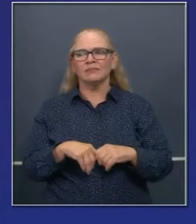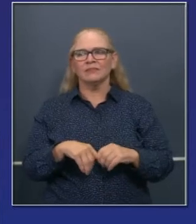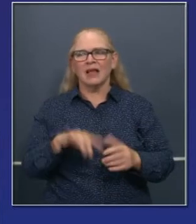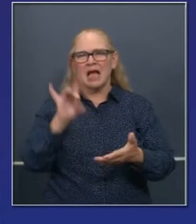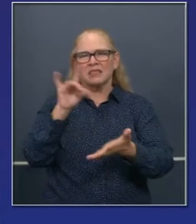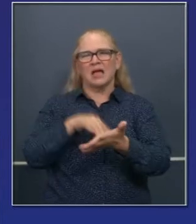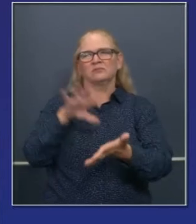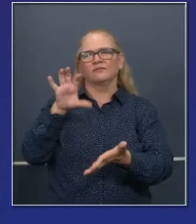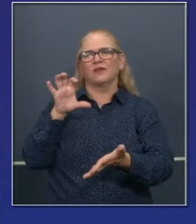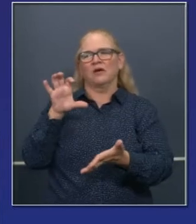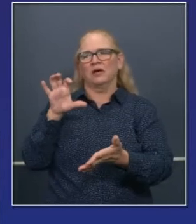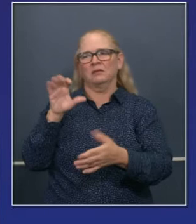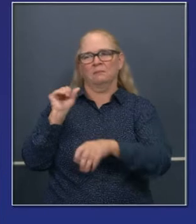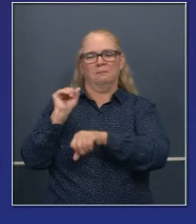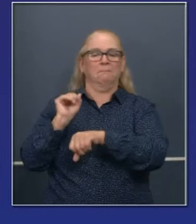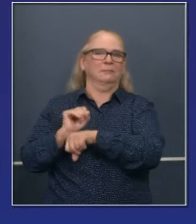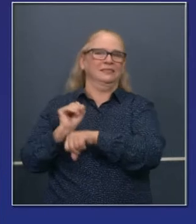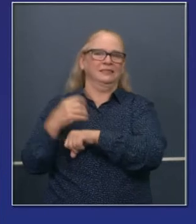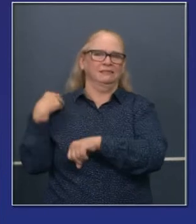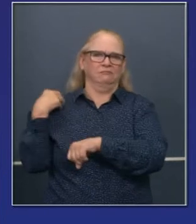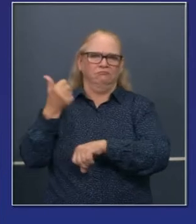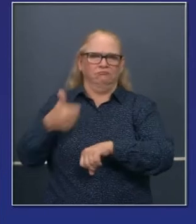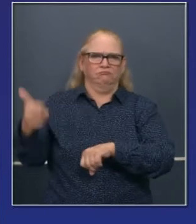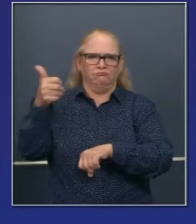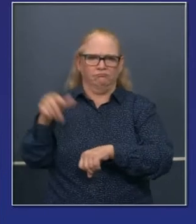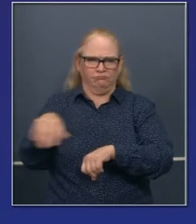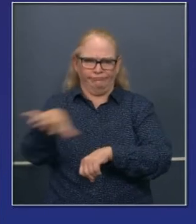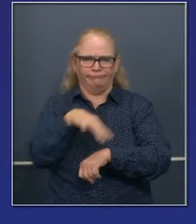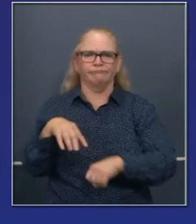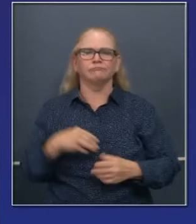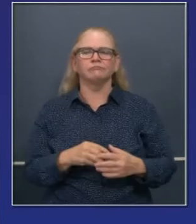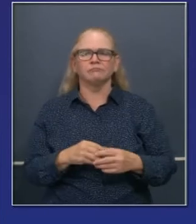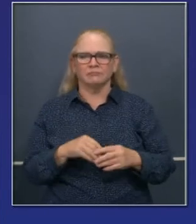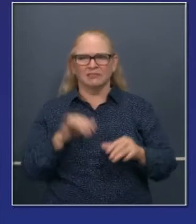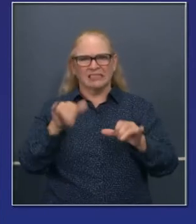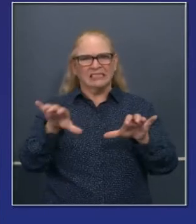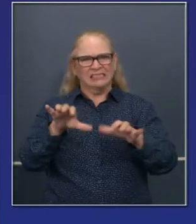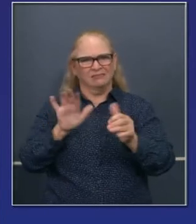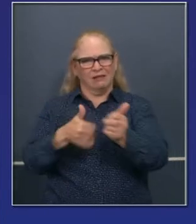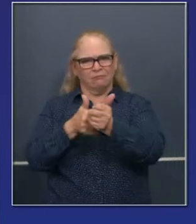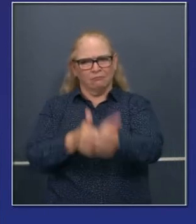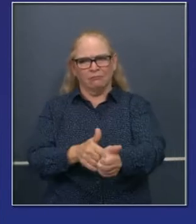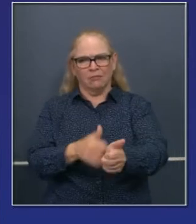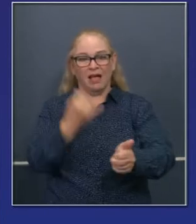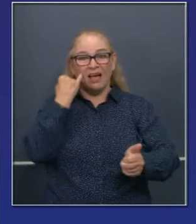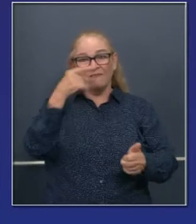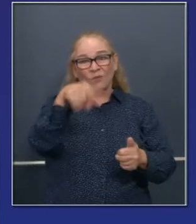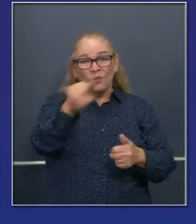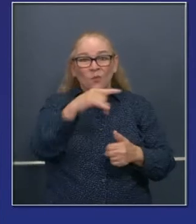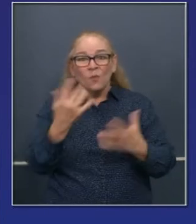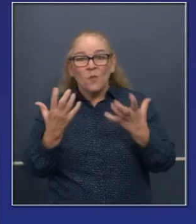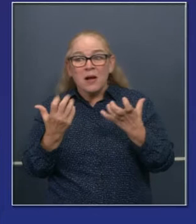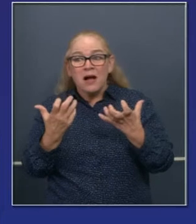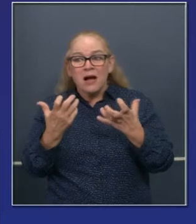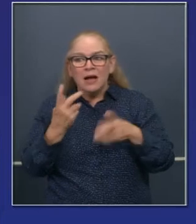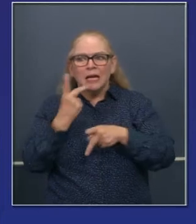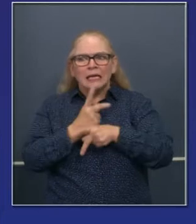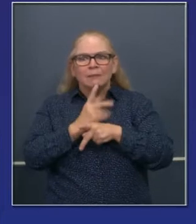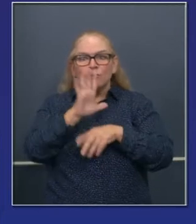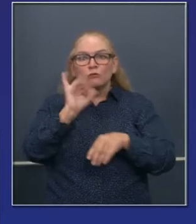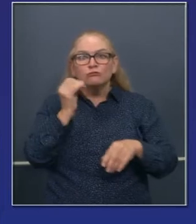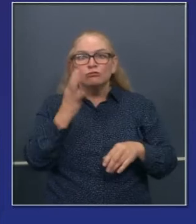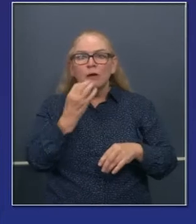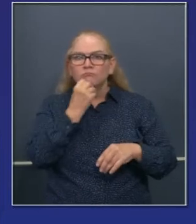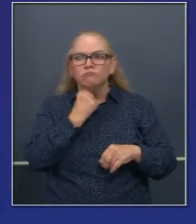si usted es un patrón, le aliento a que usted mantenga a sus empleados en la nómina y vaya a nuestra